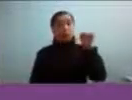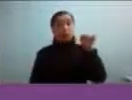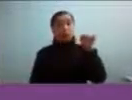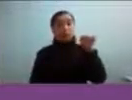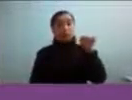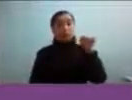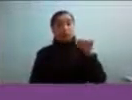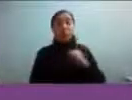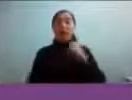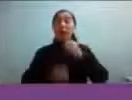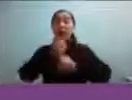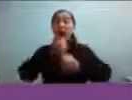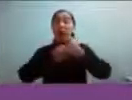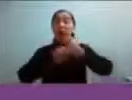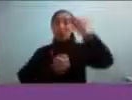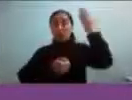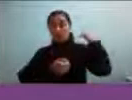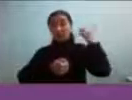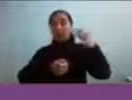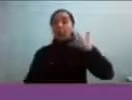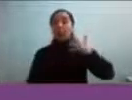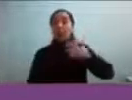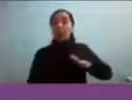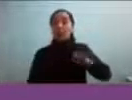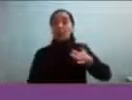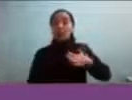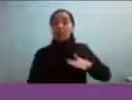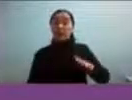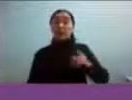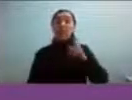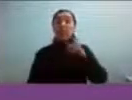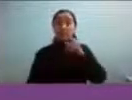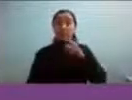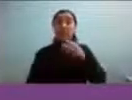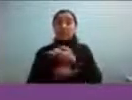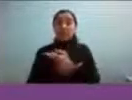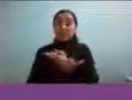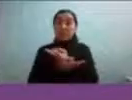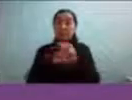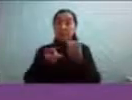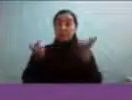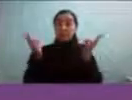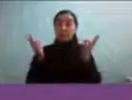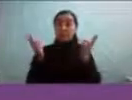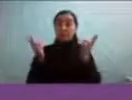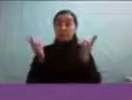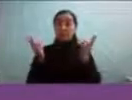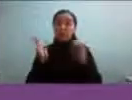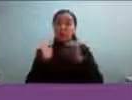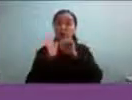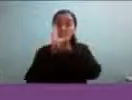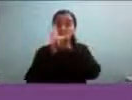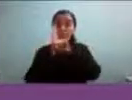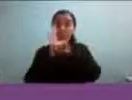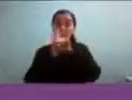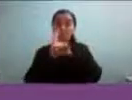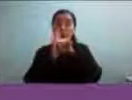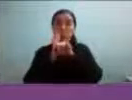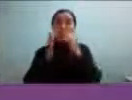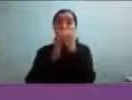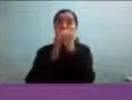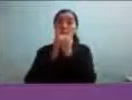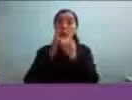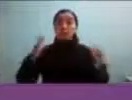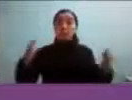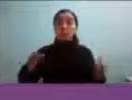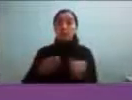abril se publicó un reportaje realizado por la productora Proyecto Inclusión que está en Facebook